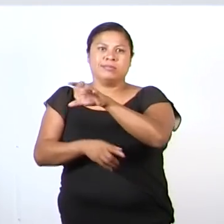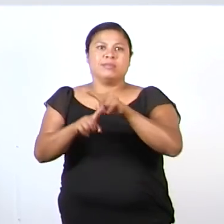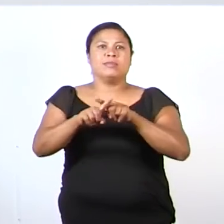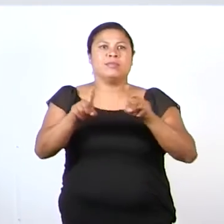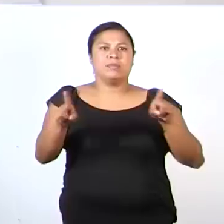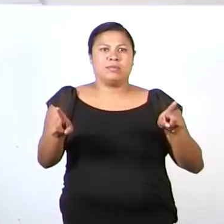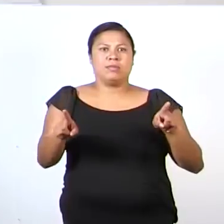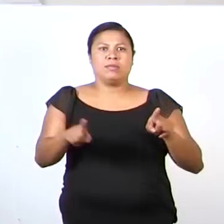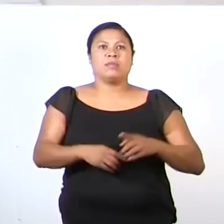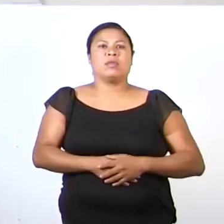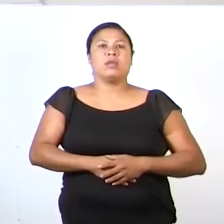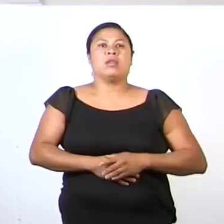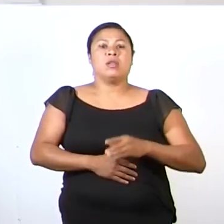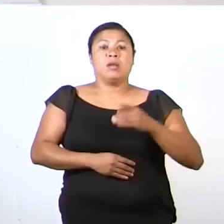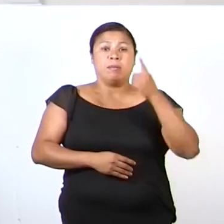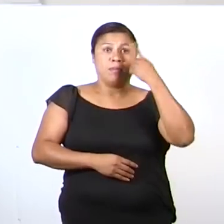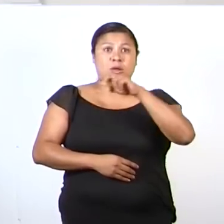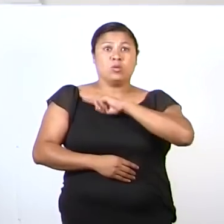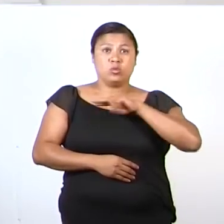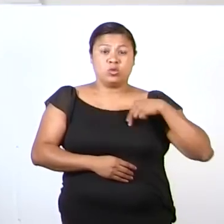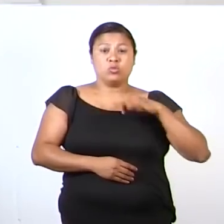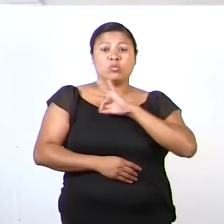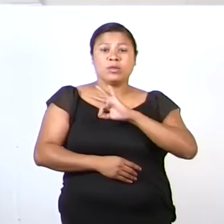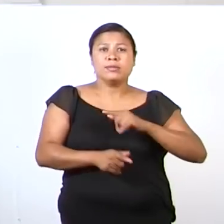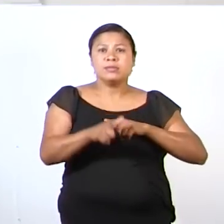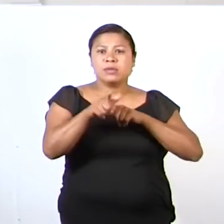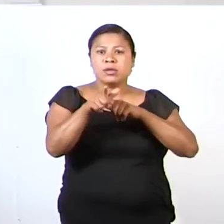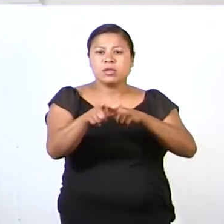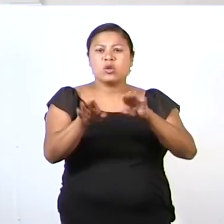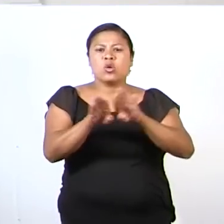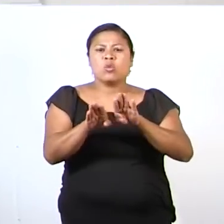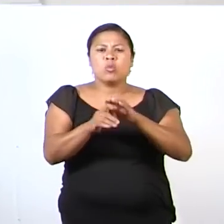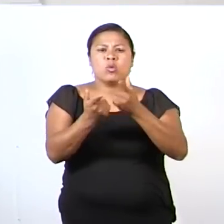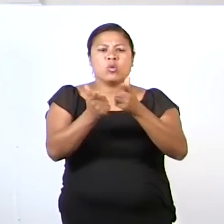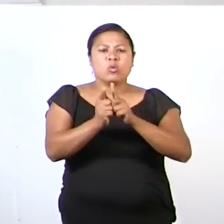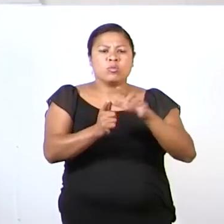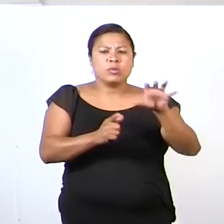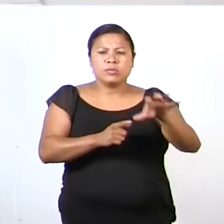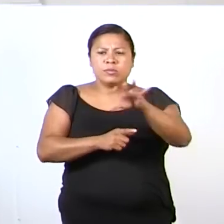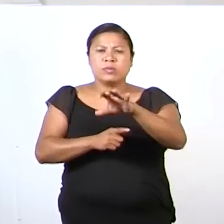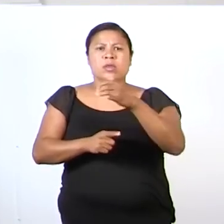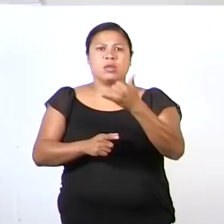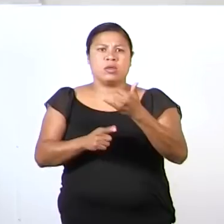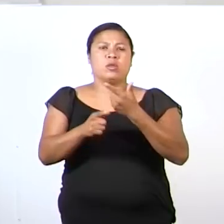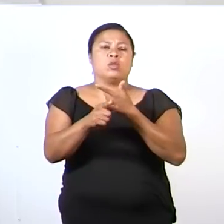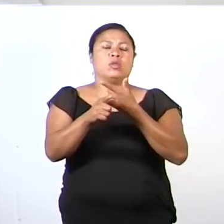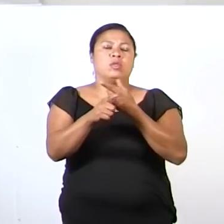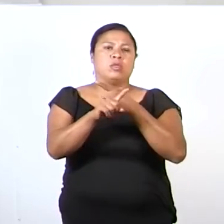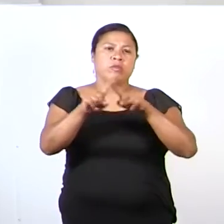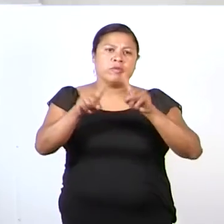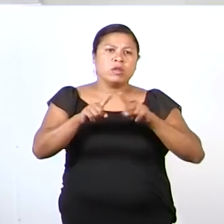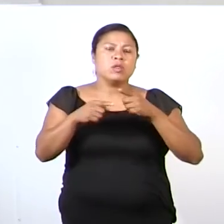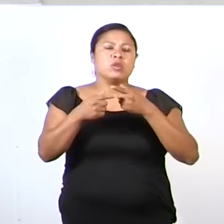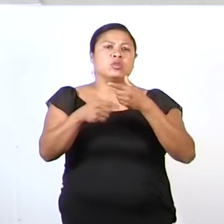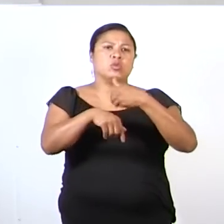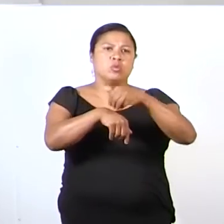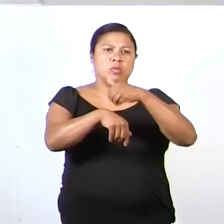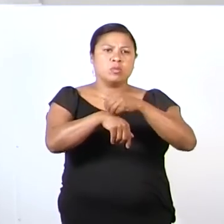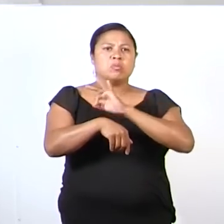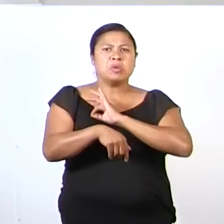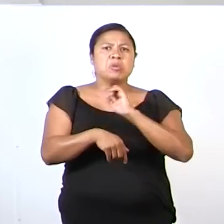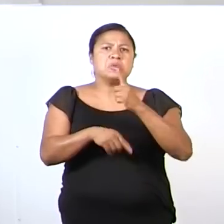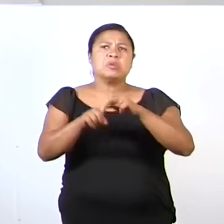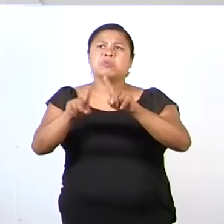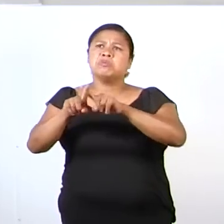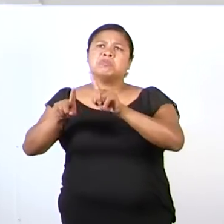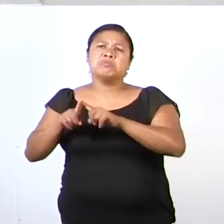Los procedimientos para formar las colecciones y los números pueden ser diversos. Si yo